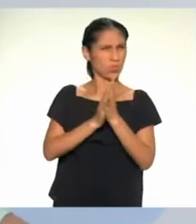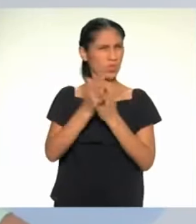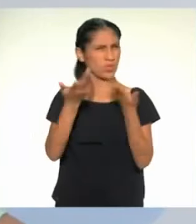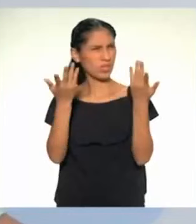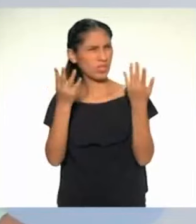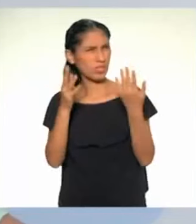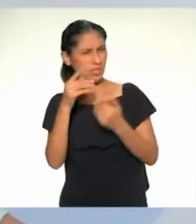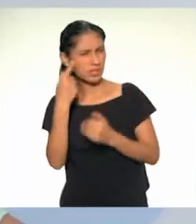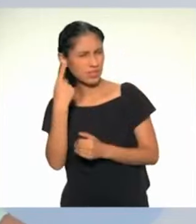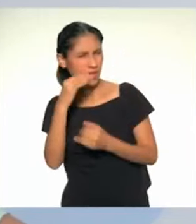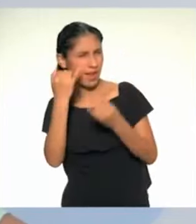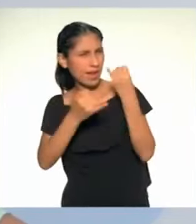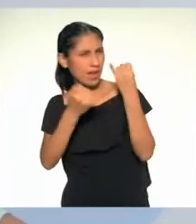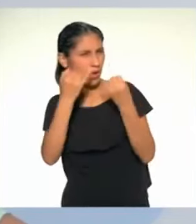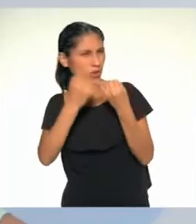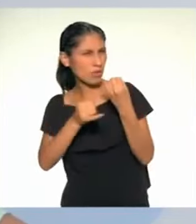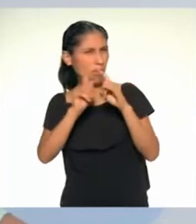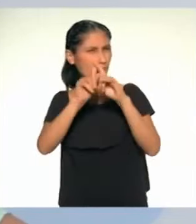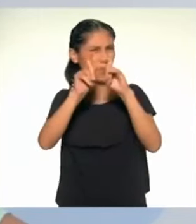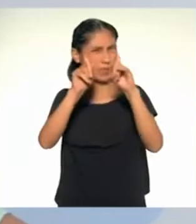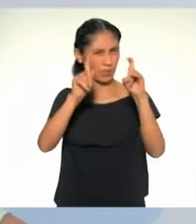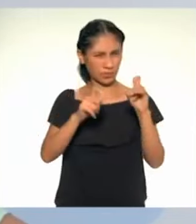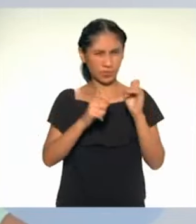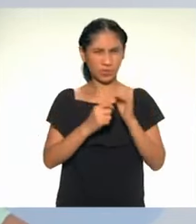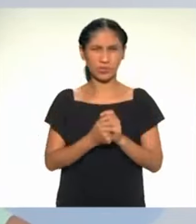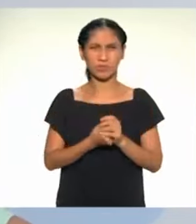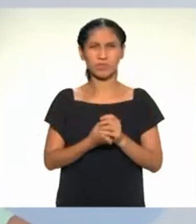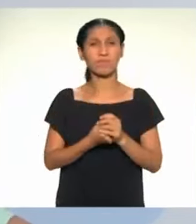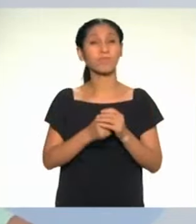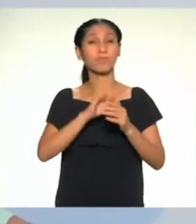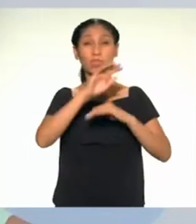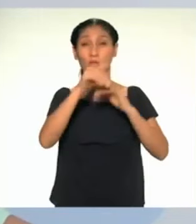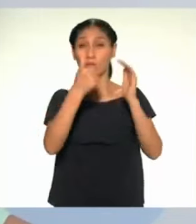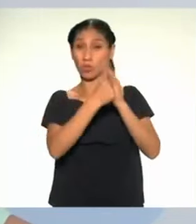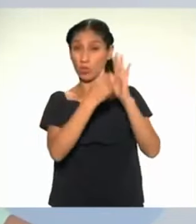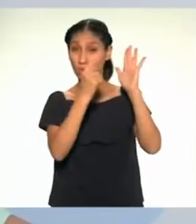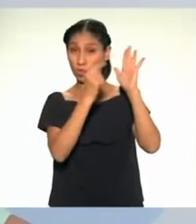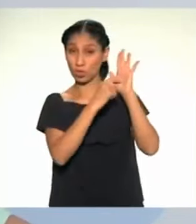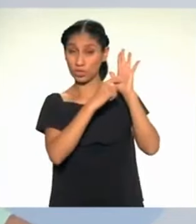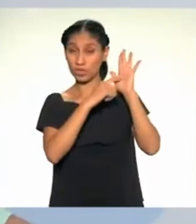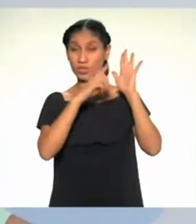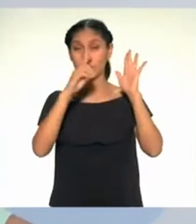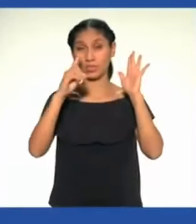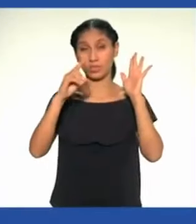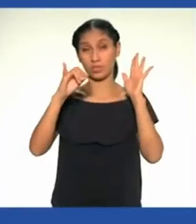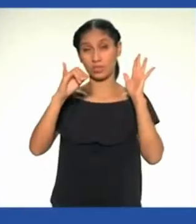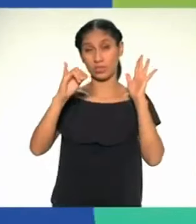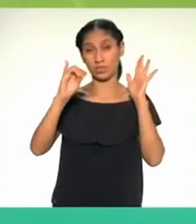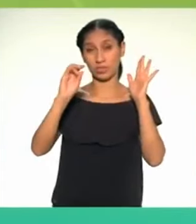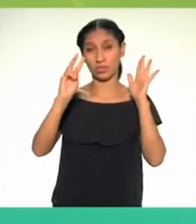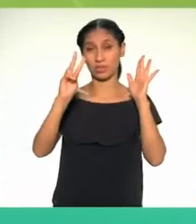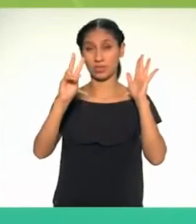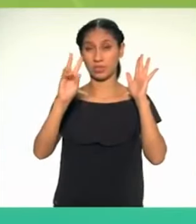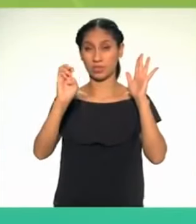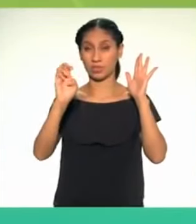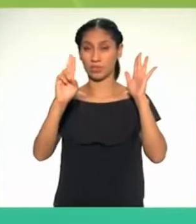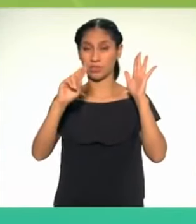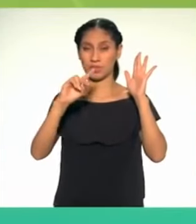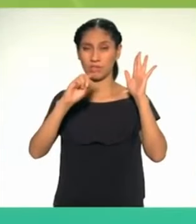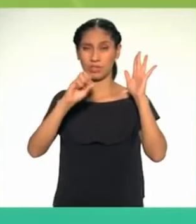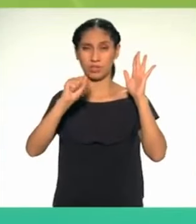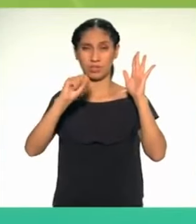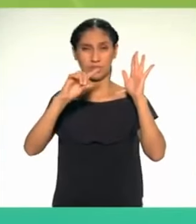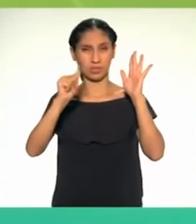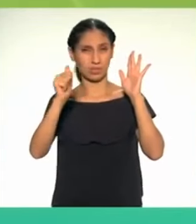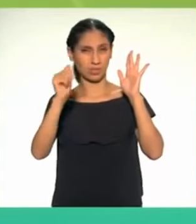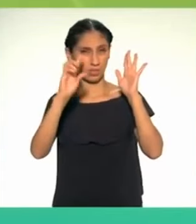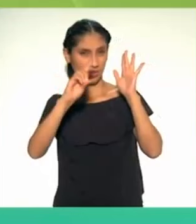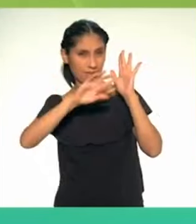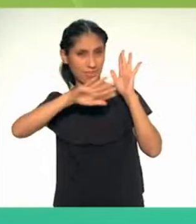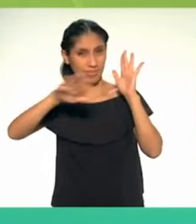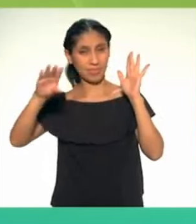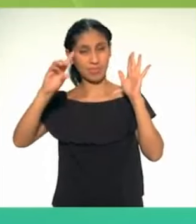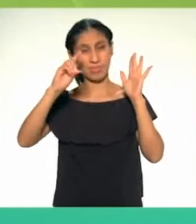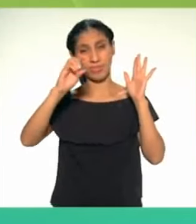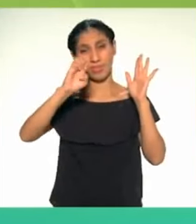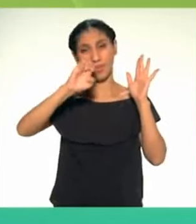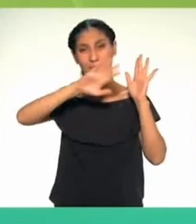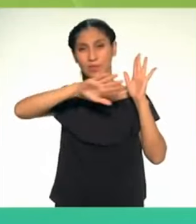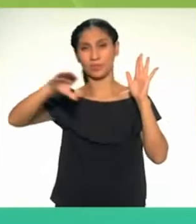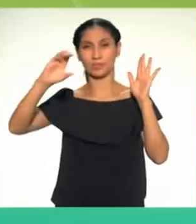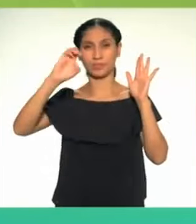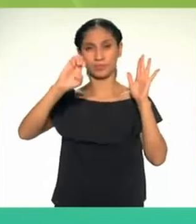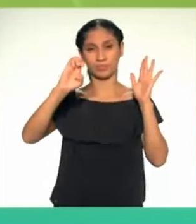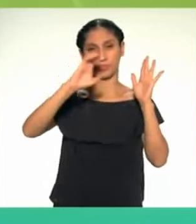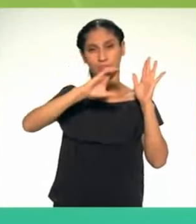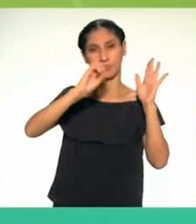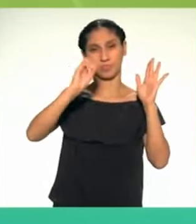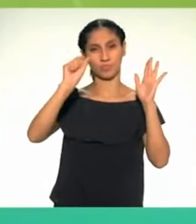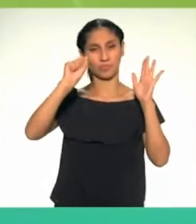y ya la última, ¿qué sabemos de la diversidad de ecosistemas? La gran diversidad de ecosistemas peruanos se